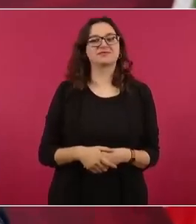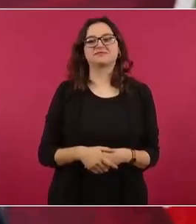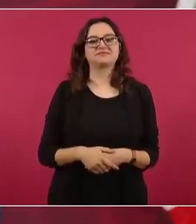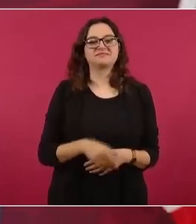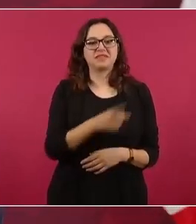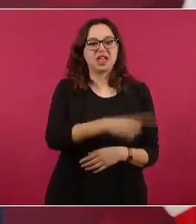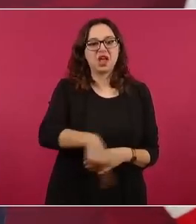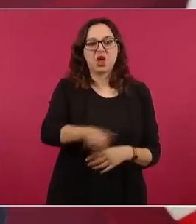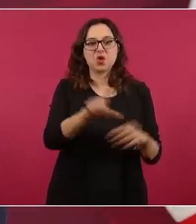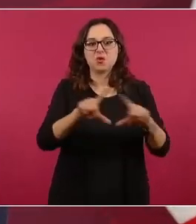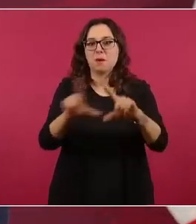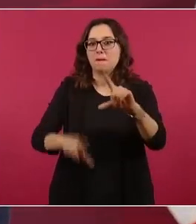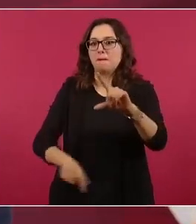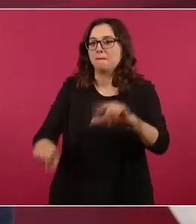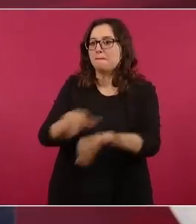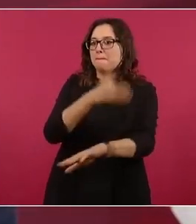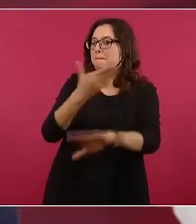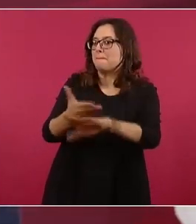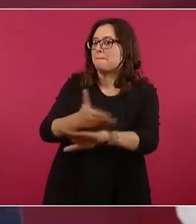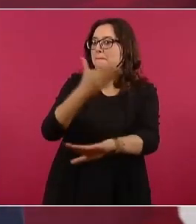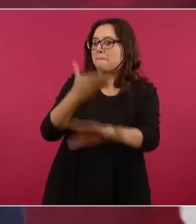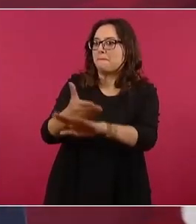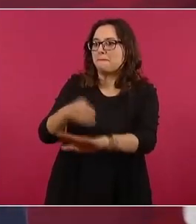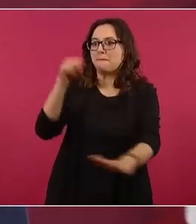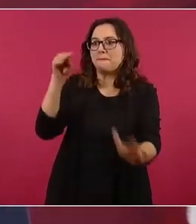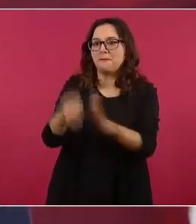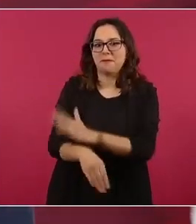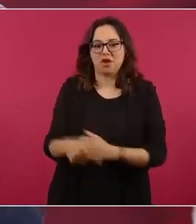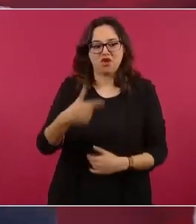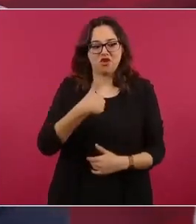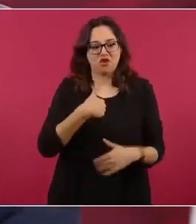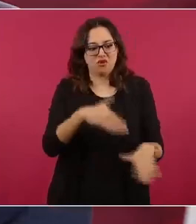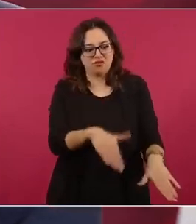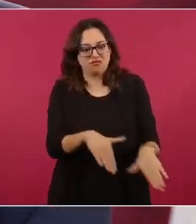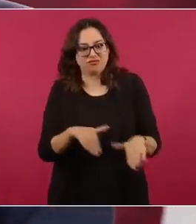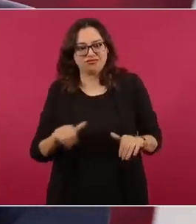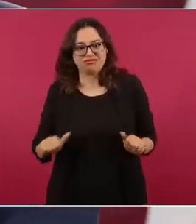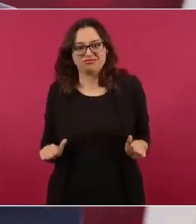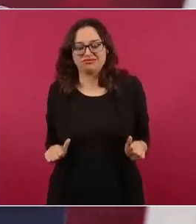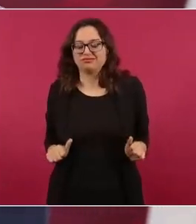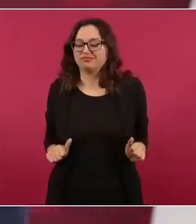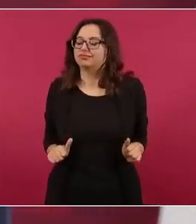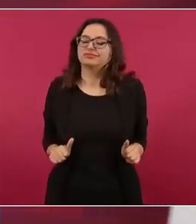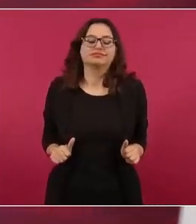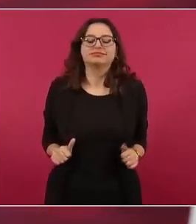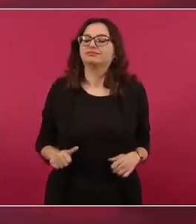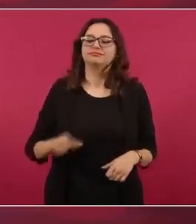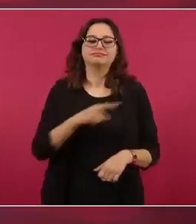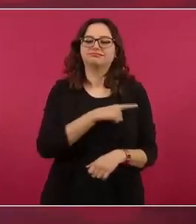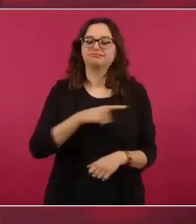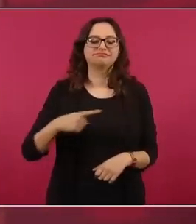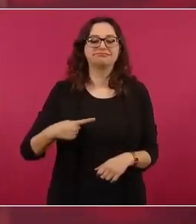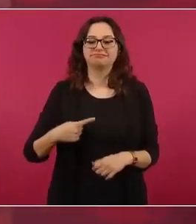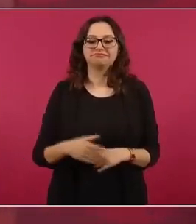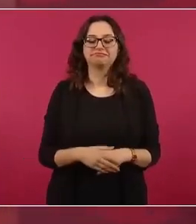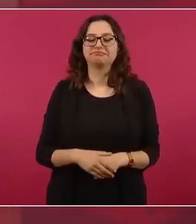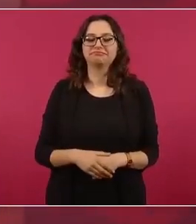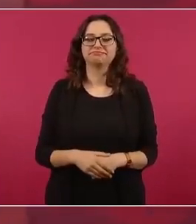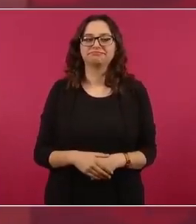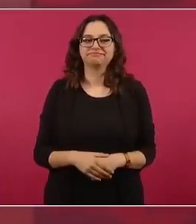México, que valía la pena seguir adelante.